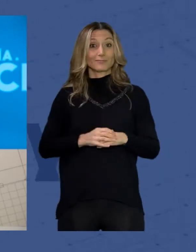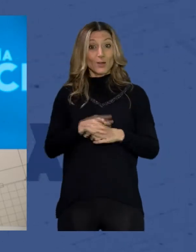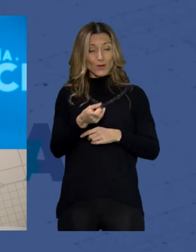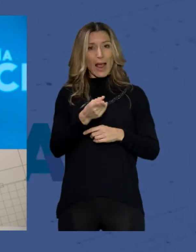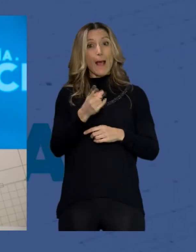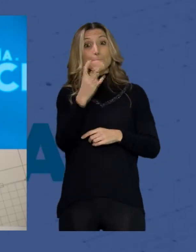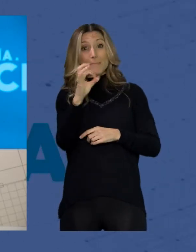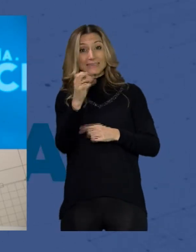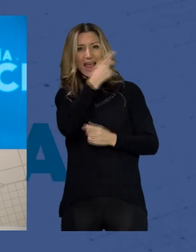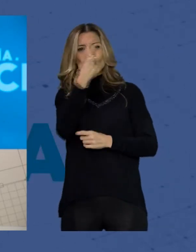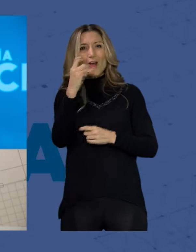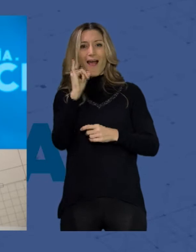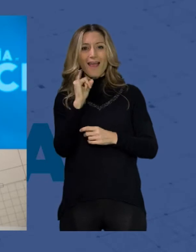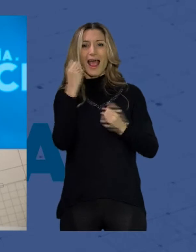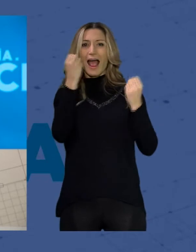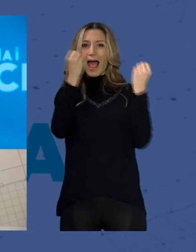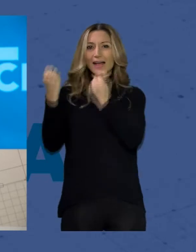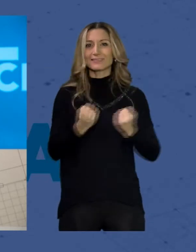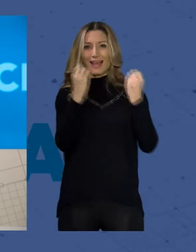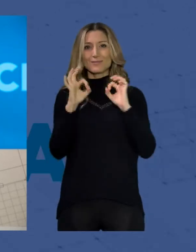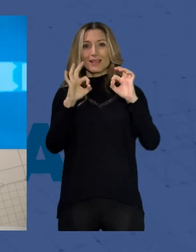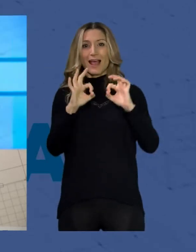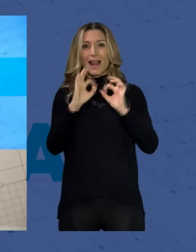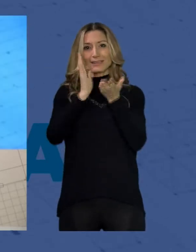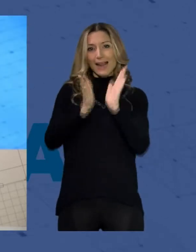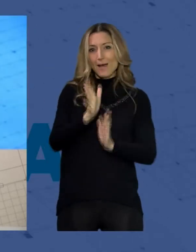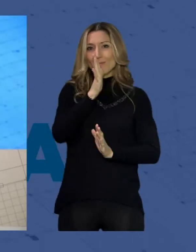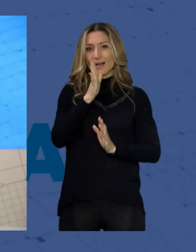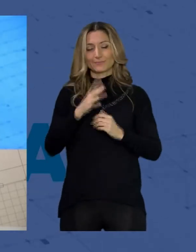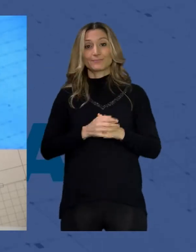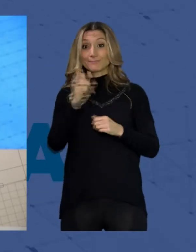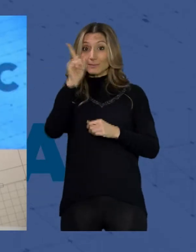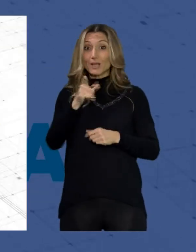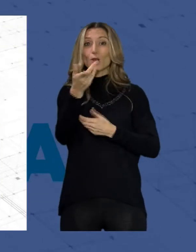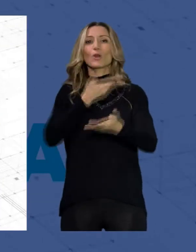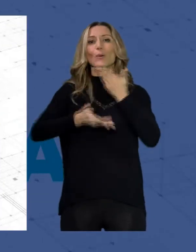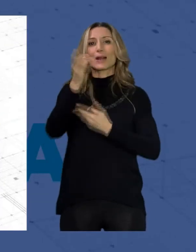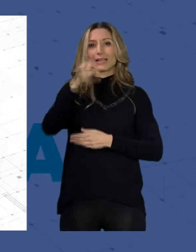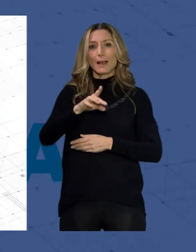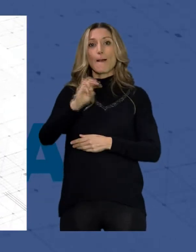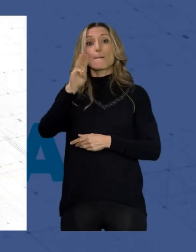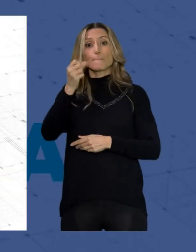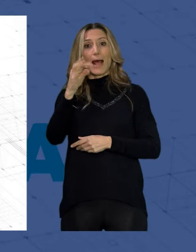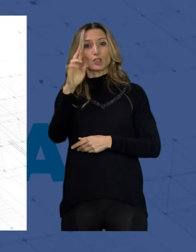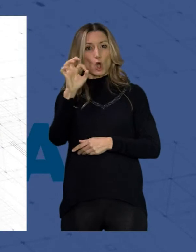actividad de hidroterapia en la que colabora también el Patronato Municipal de Deportes. Almería lidera el